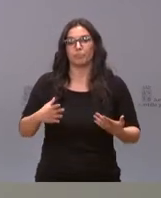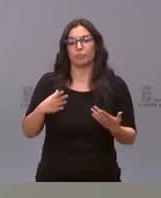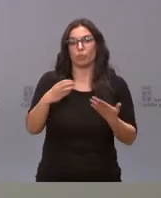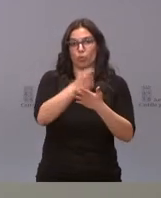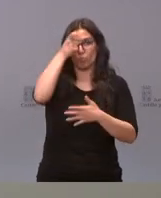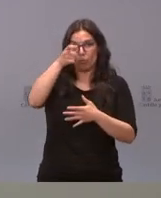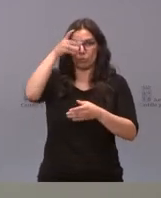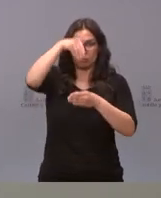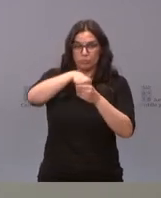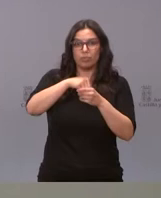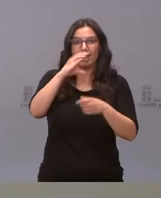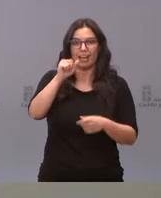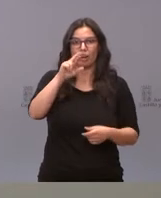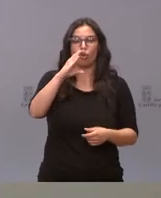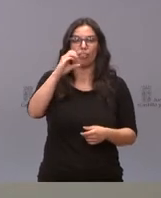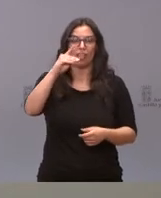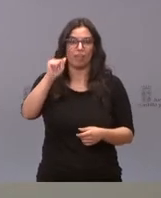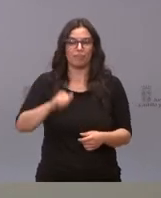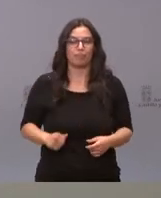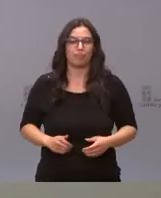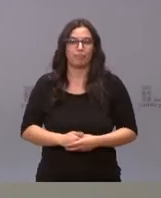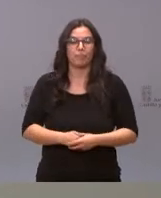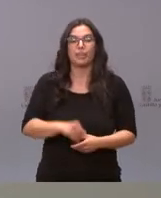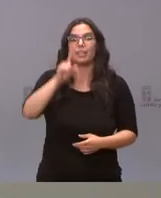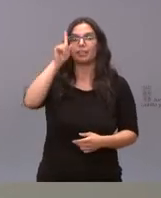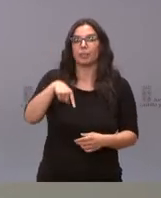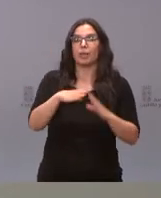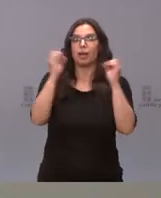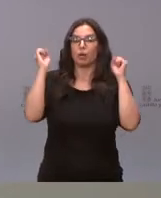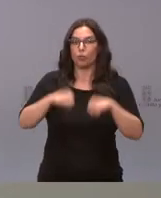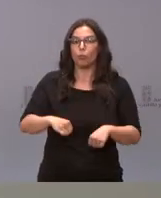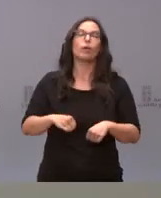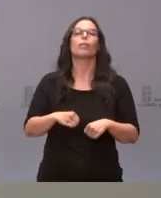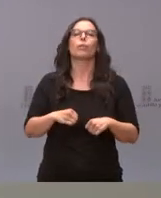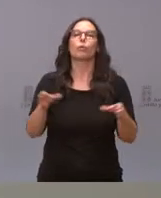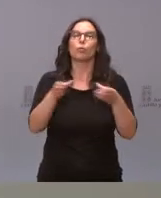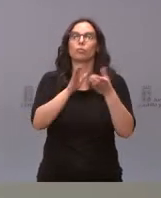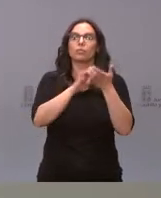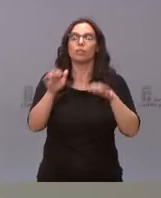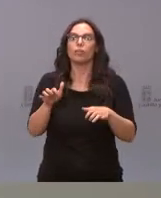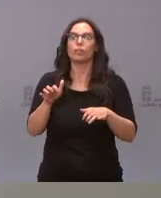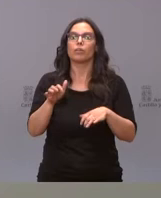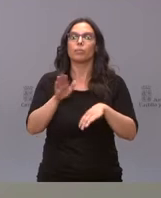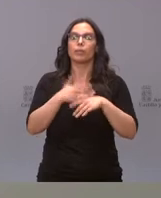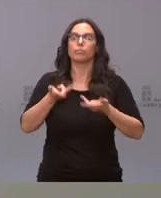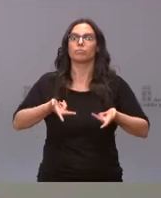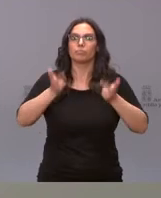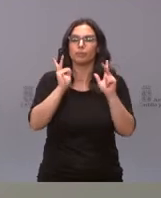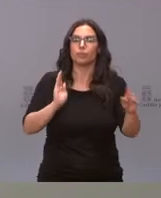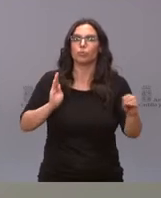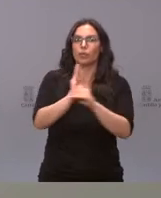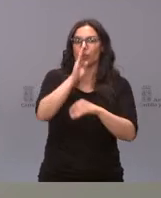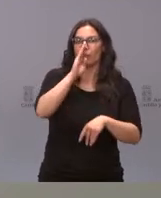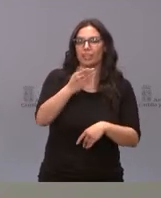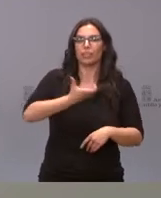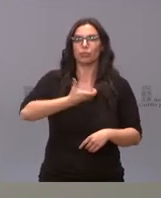al municipio de Carrocera. También un acuerdo aprobado de la Junta por el que se autoriza la concesión directa de una subvención al